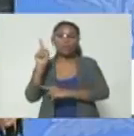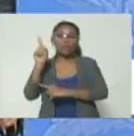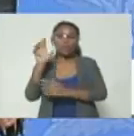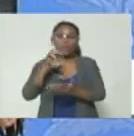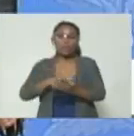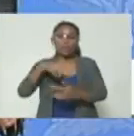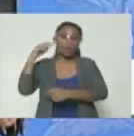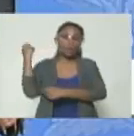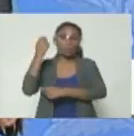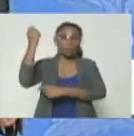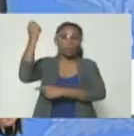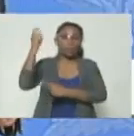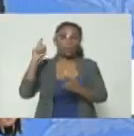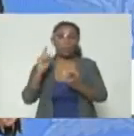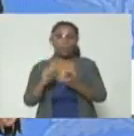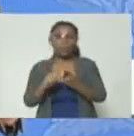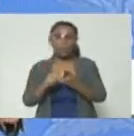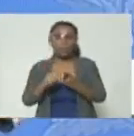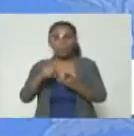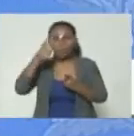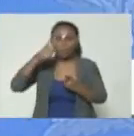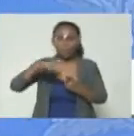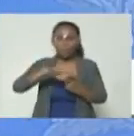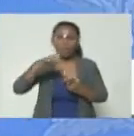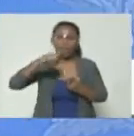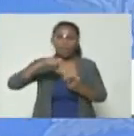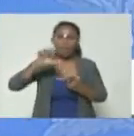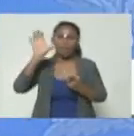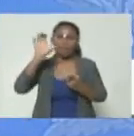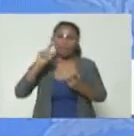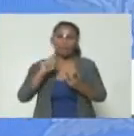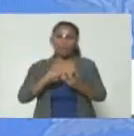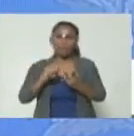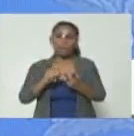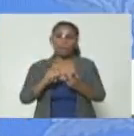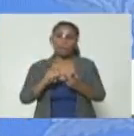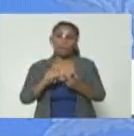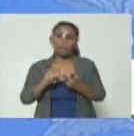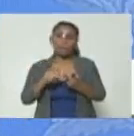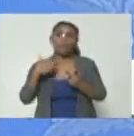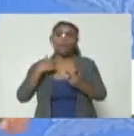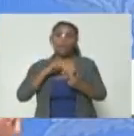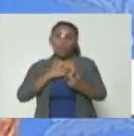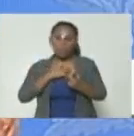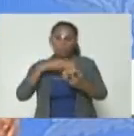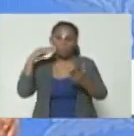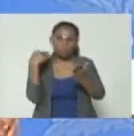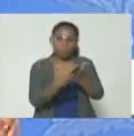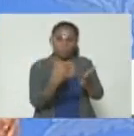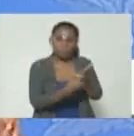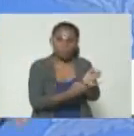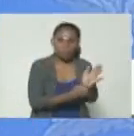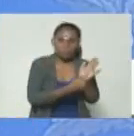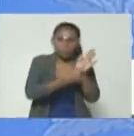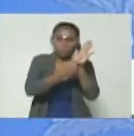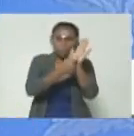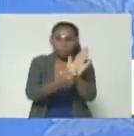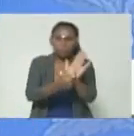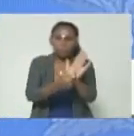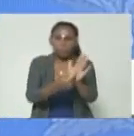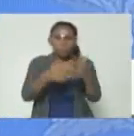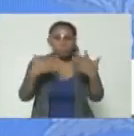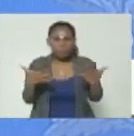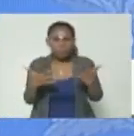Apure y en la ciudad de Caracas. Y vamos a mostrar las pruebas de